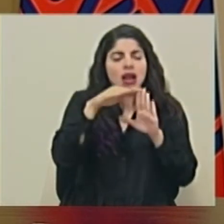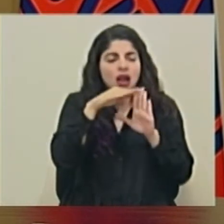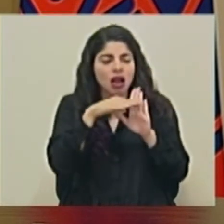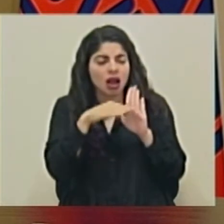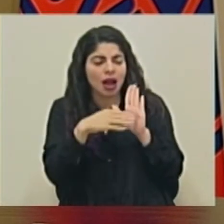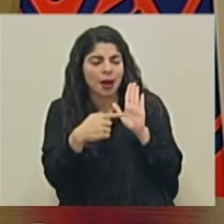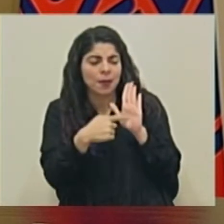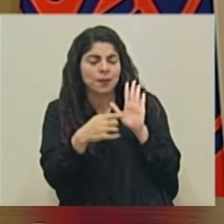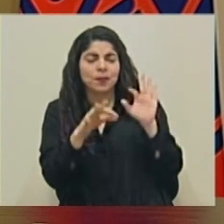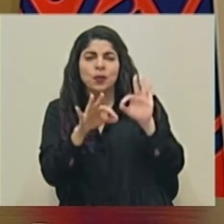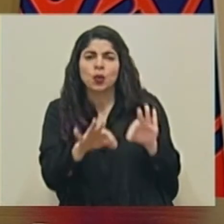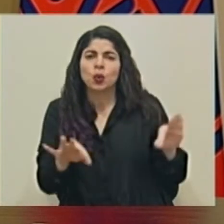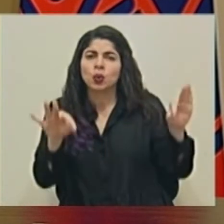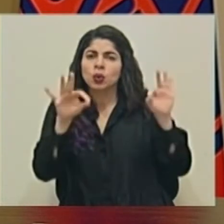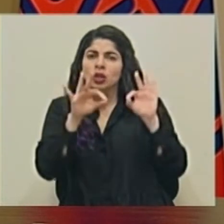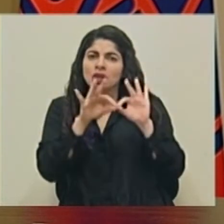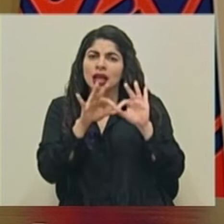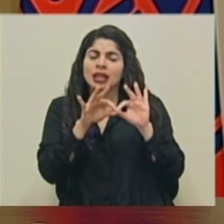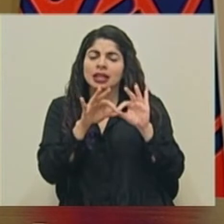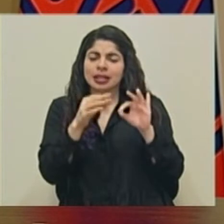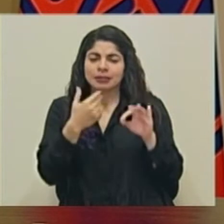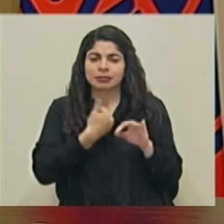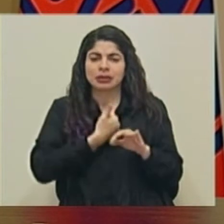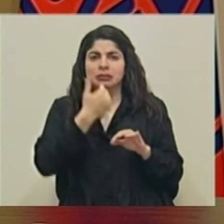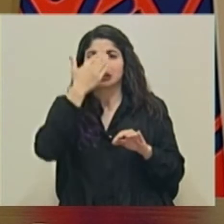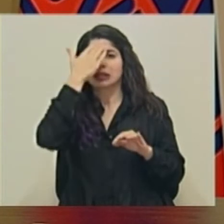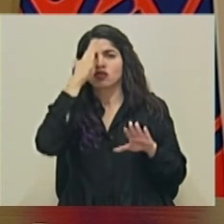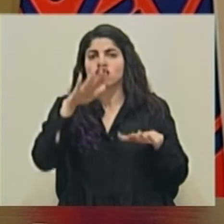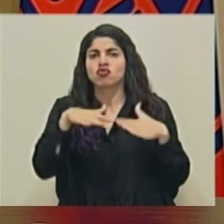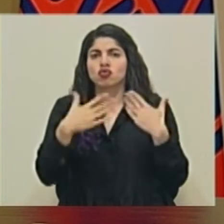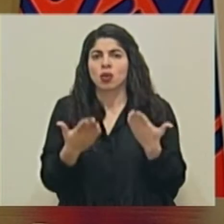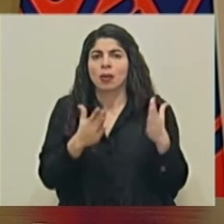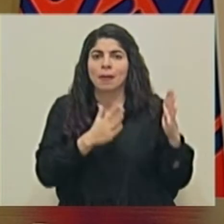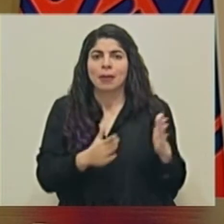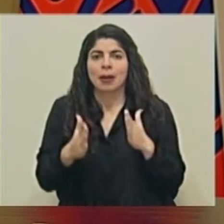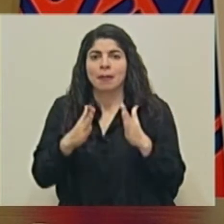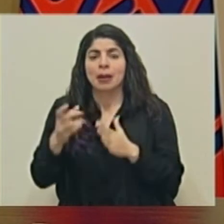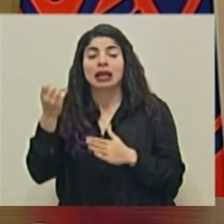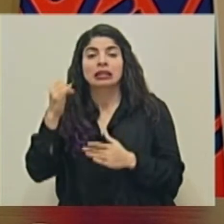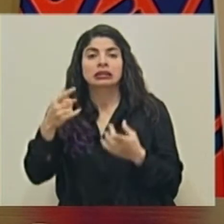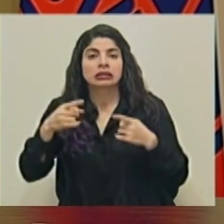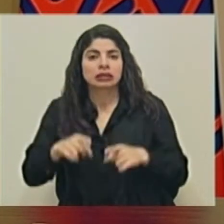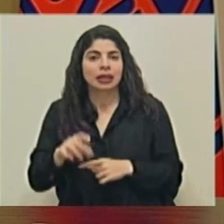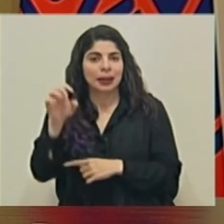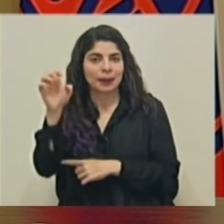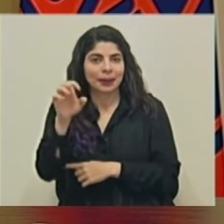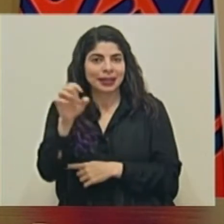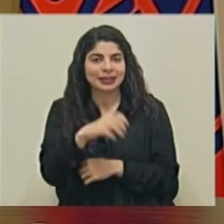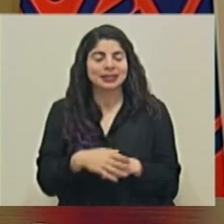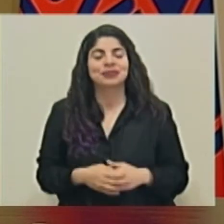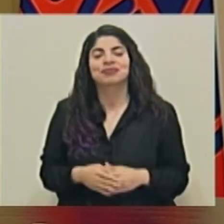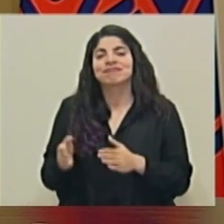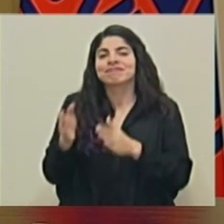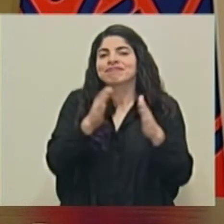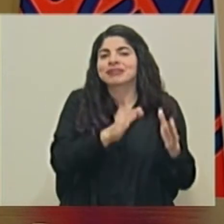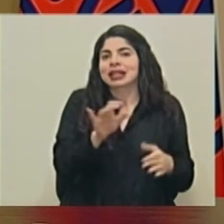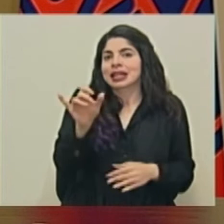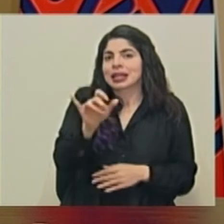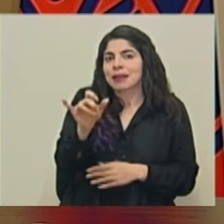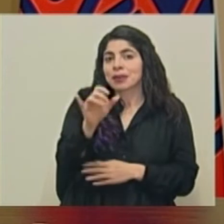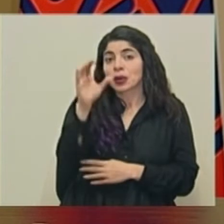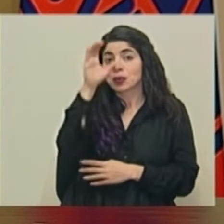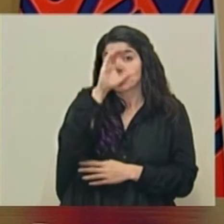de la preparación para situaciones de emergencia. También buscamos que en este